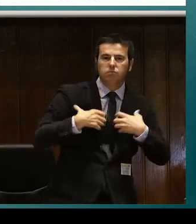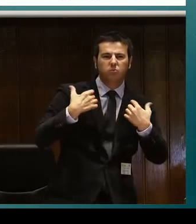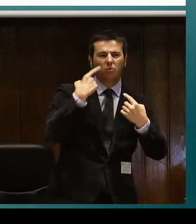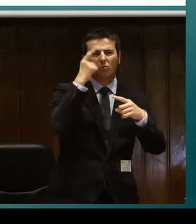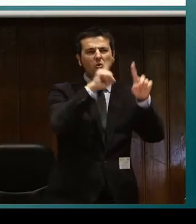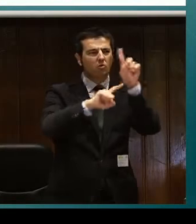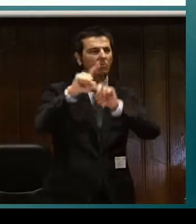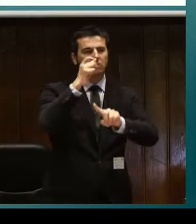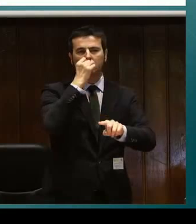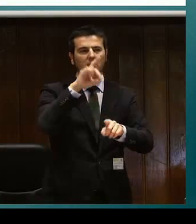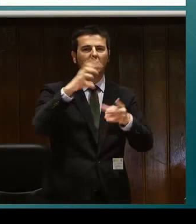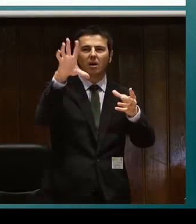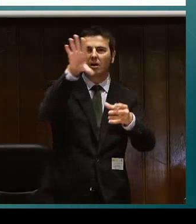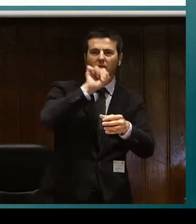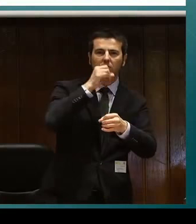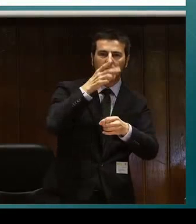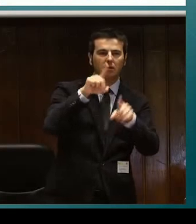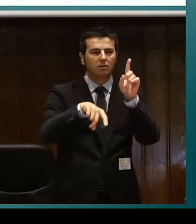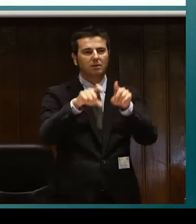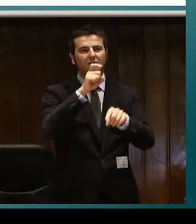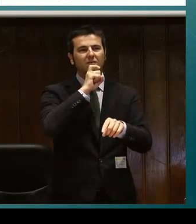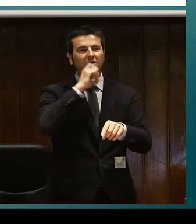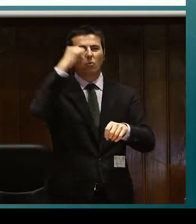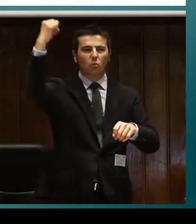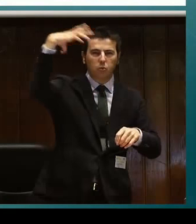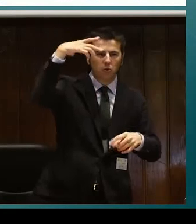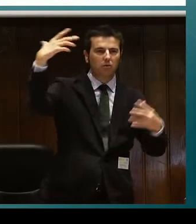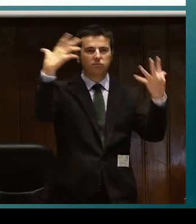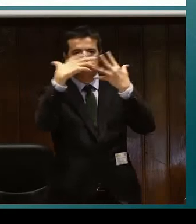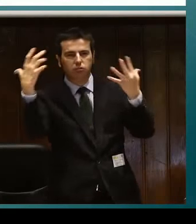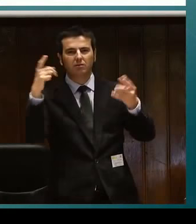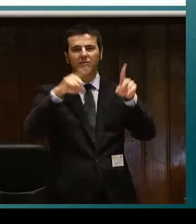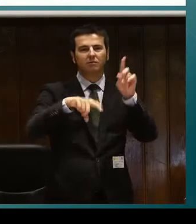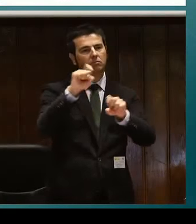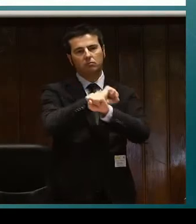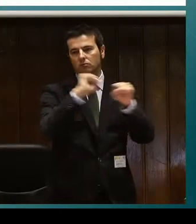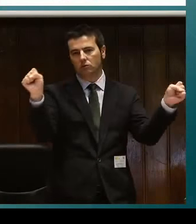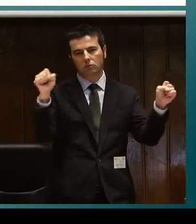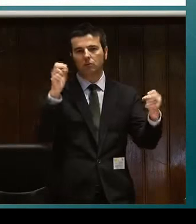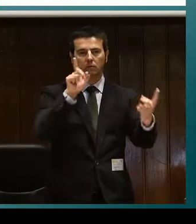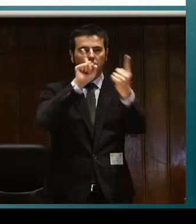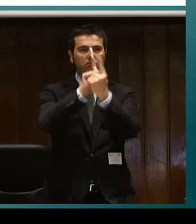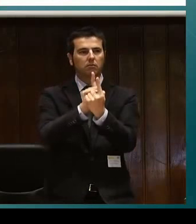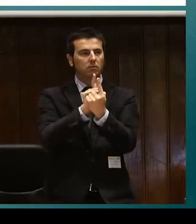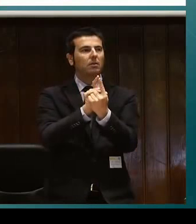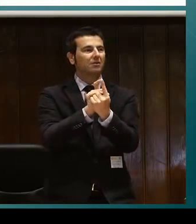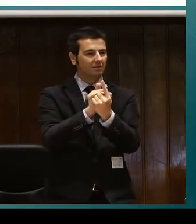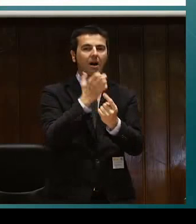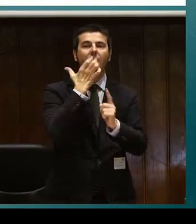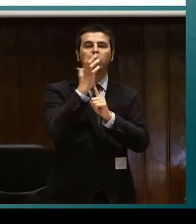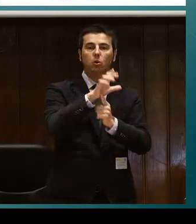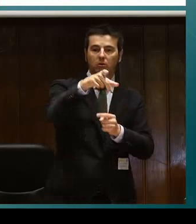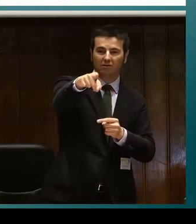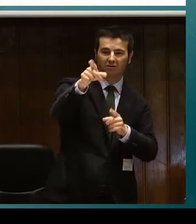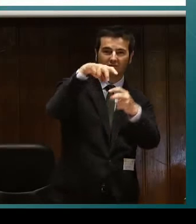Si el intérprete o el interlocutor está muy lejos, puede ser que la persona no lo entienda bien, la persona sordocica no lo entienda bien o no lo comprenda bien el mensaje.